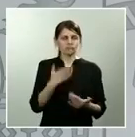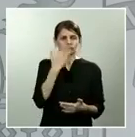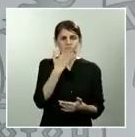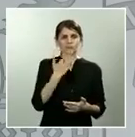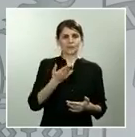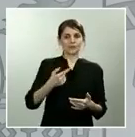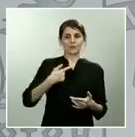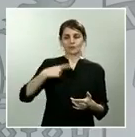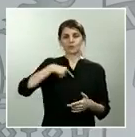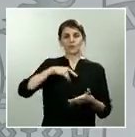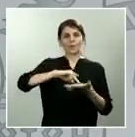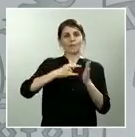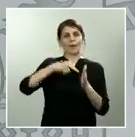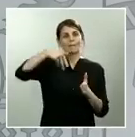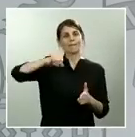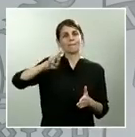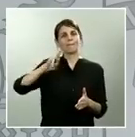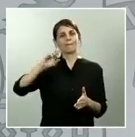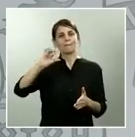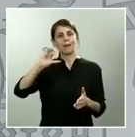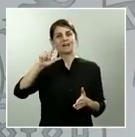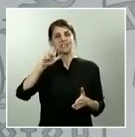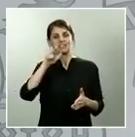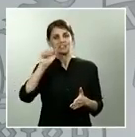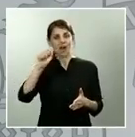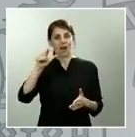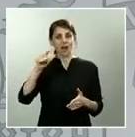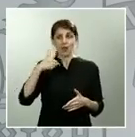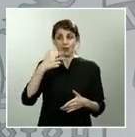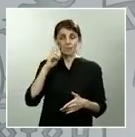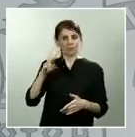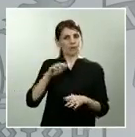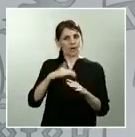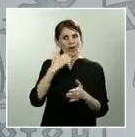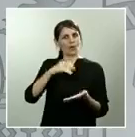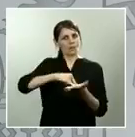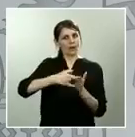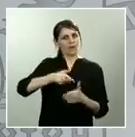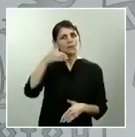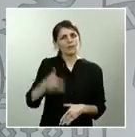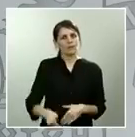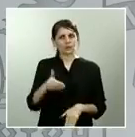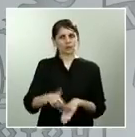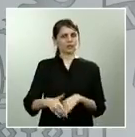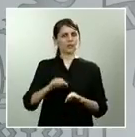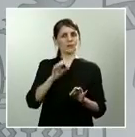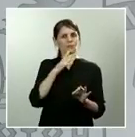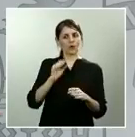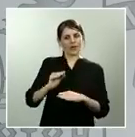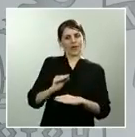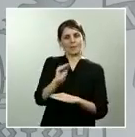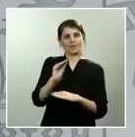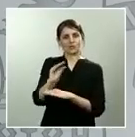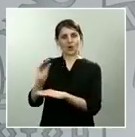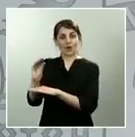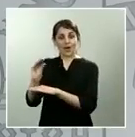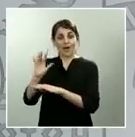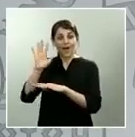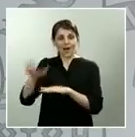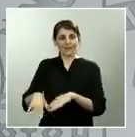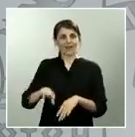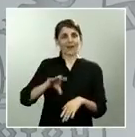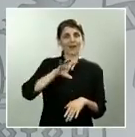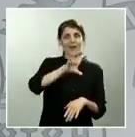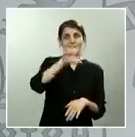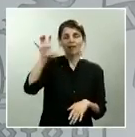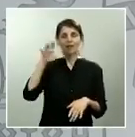de alguna forma el que haya un plan extraordinario de inversiones que permita el que se pueda revitalizar los tejidos productivos, sobre todo de